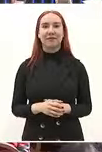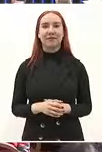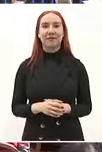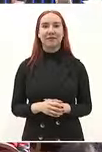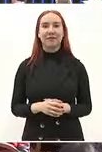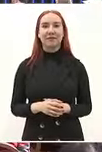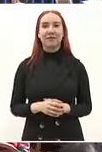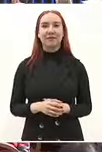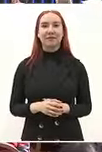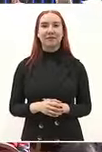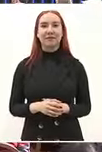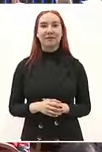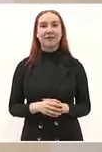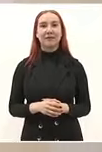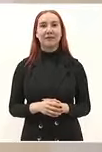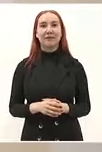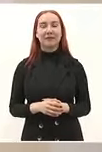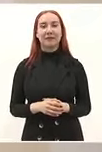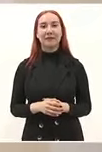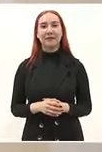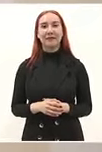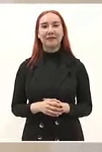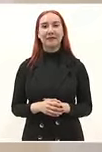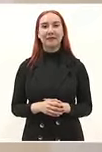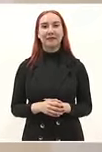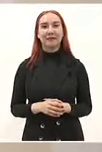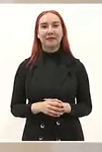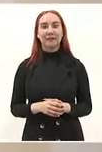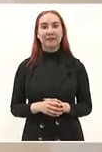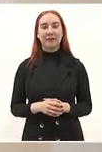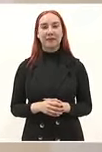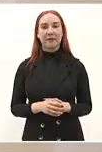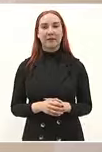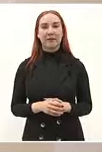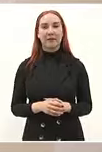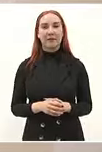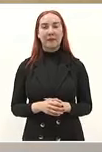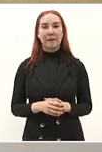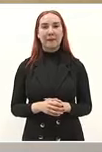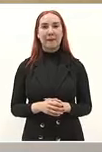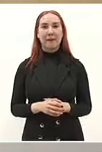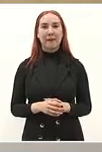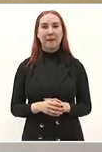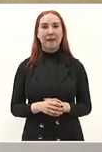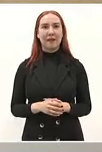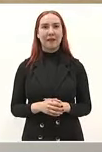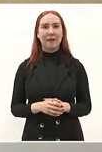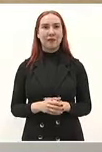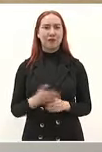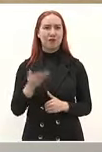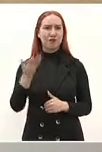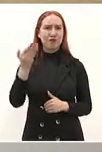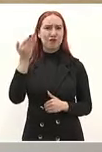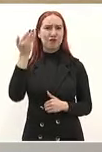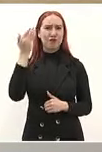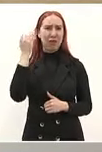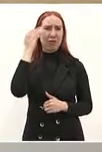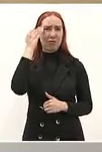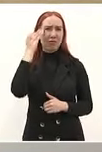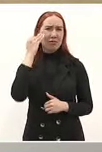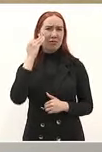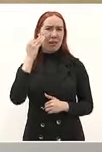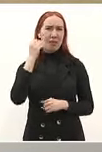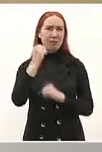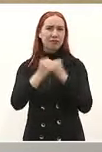es que ya era mucho tiempo que nada más